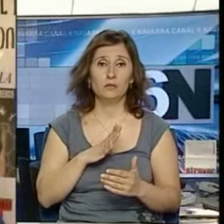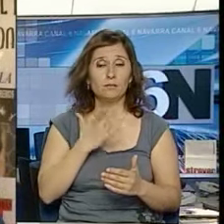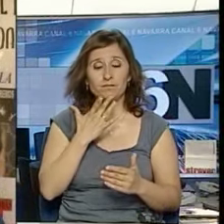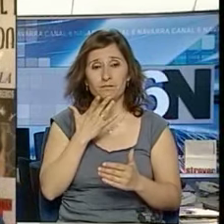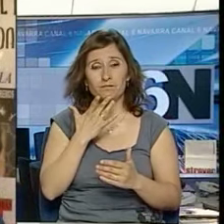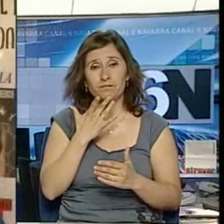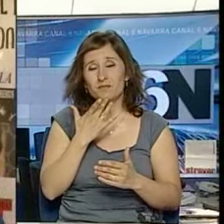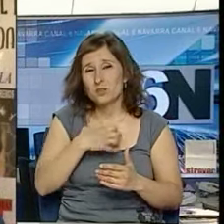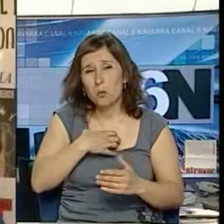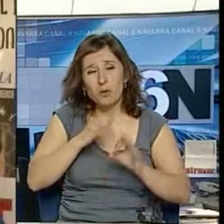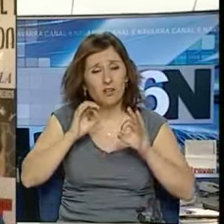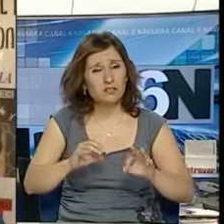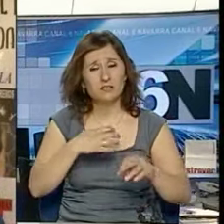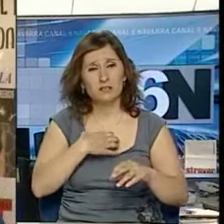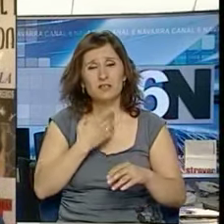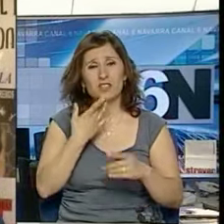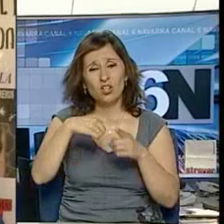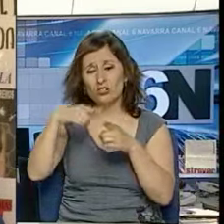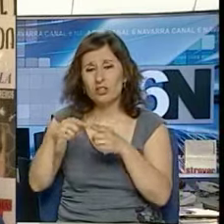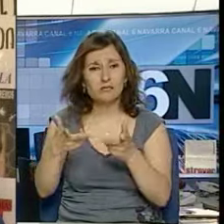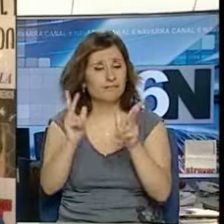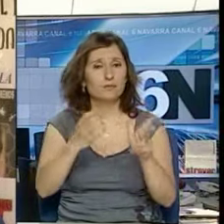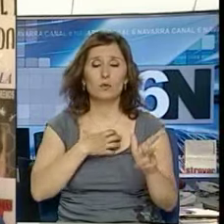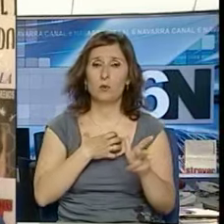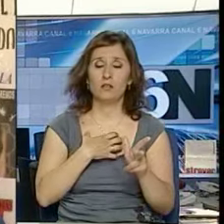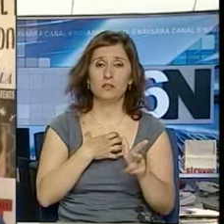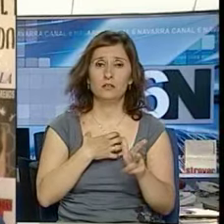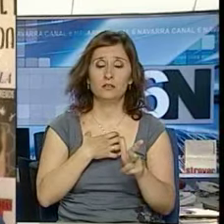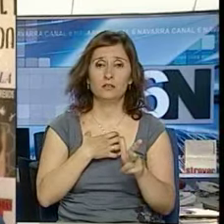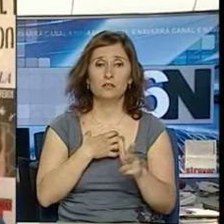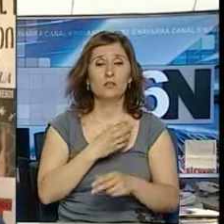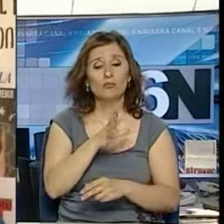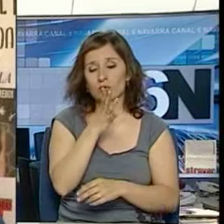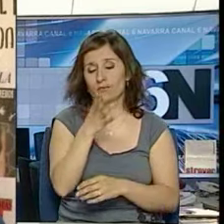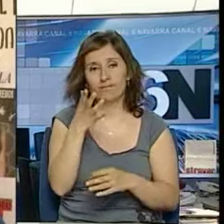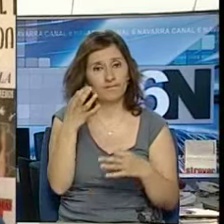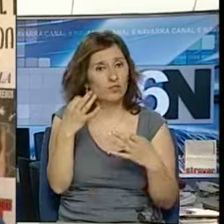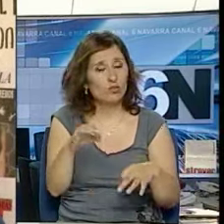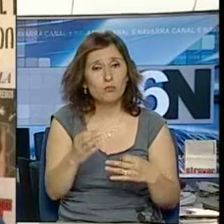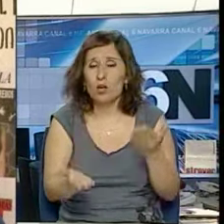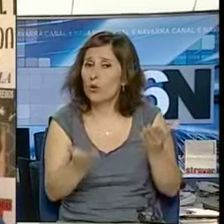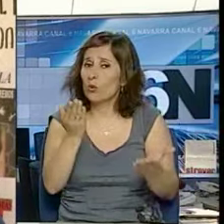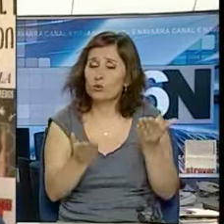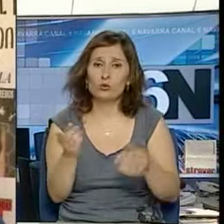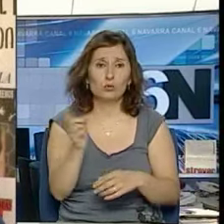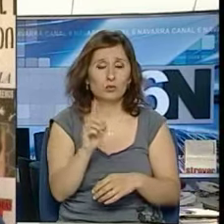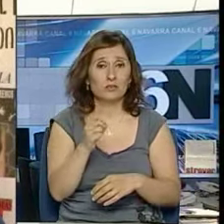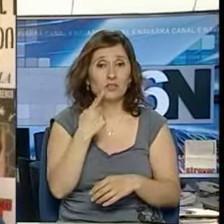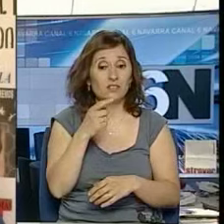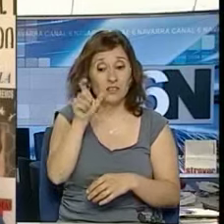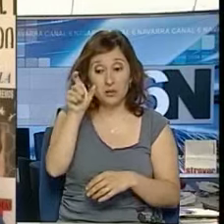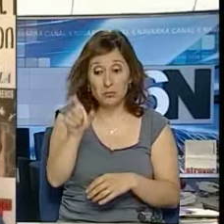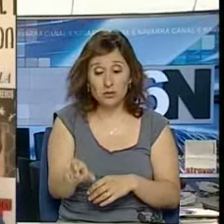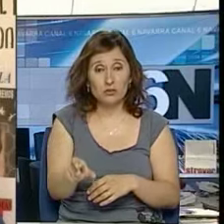así ni permitirse ese tipo de cosas, porque no es normal, no es justo que una persona que